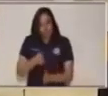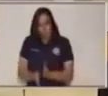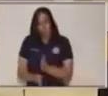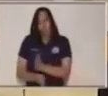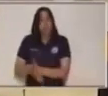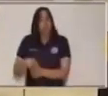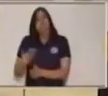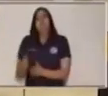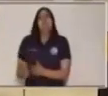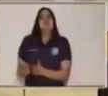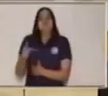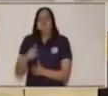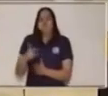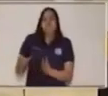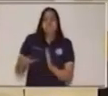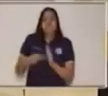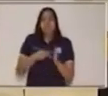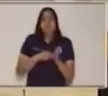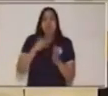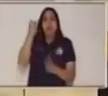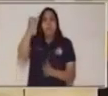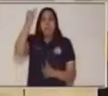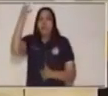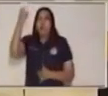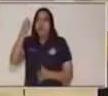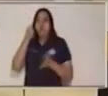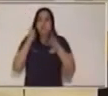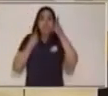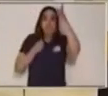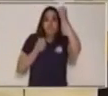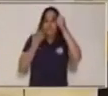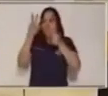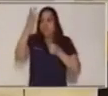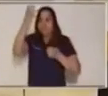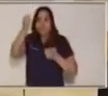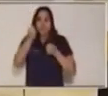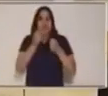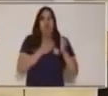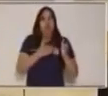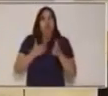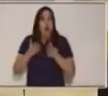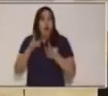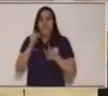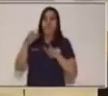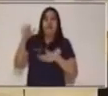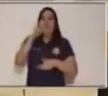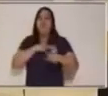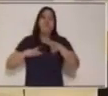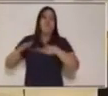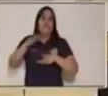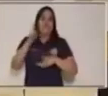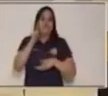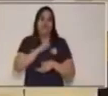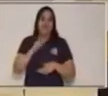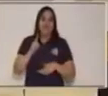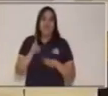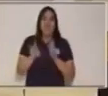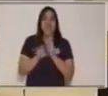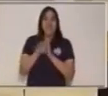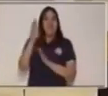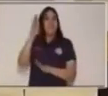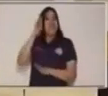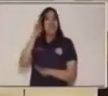invitaban a tomar nuestras ideas de forma lógica? Como recuerdas el pajarito de papel,